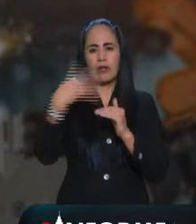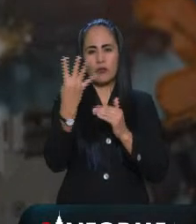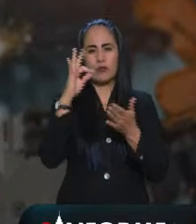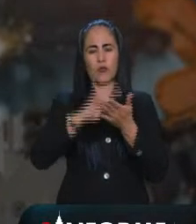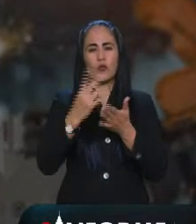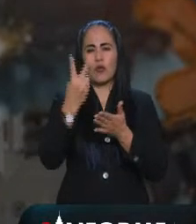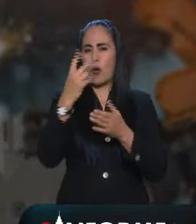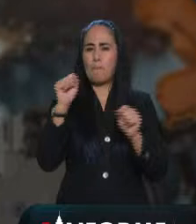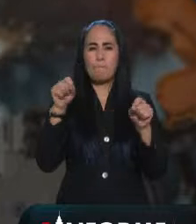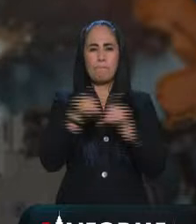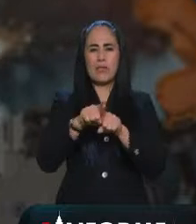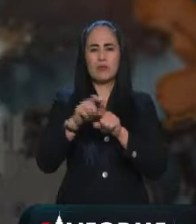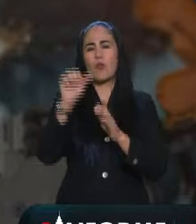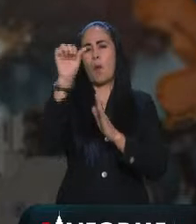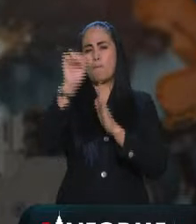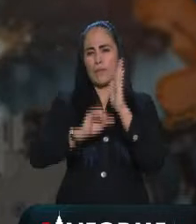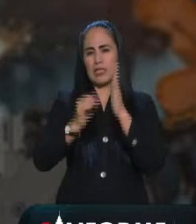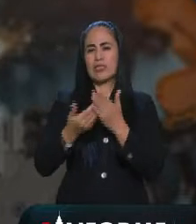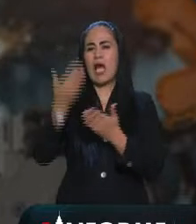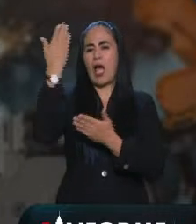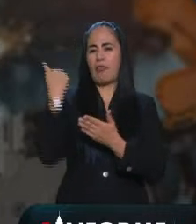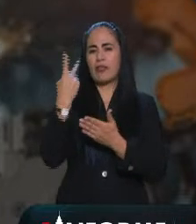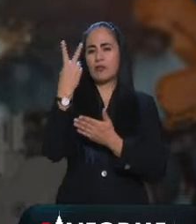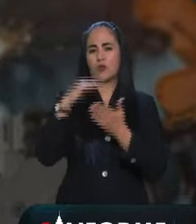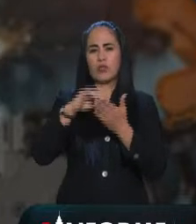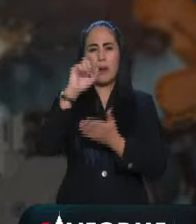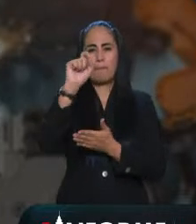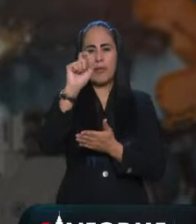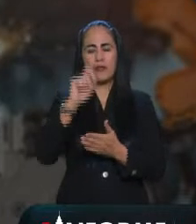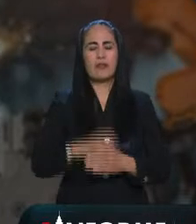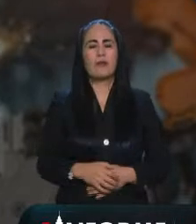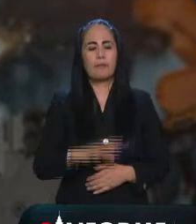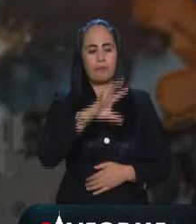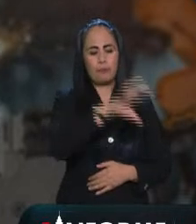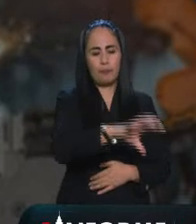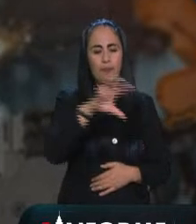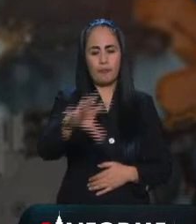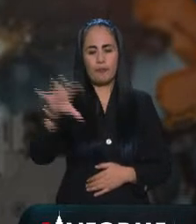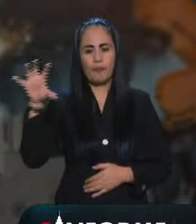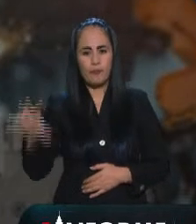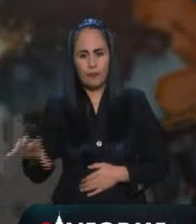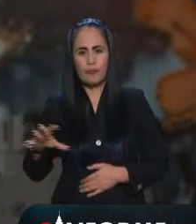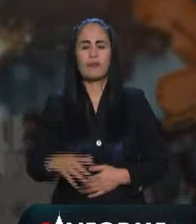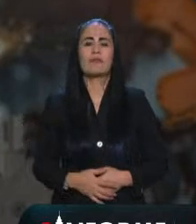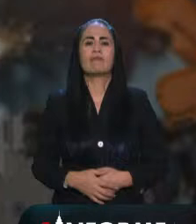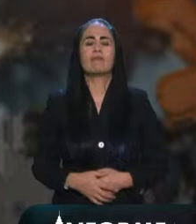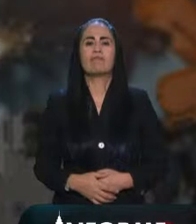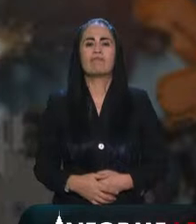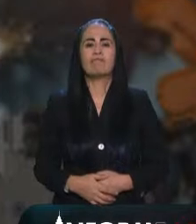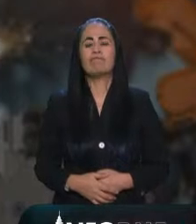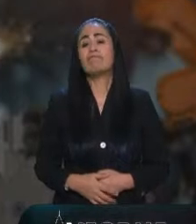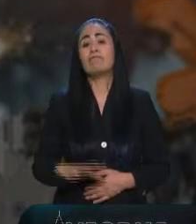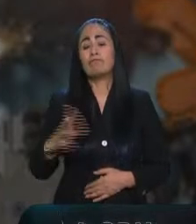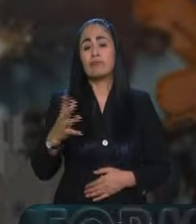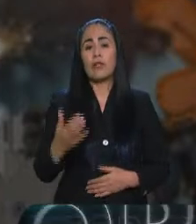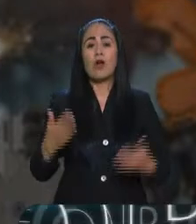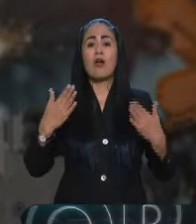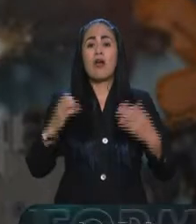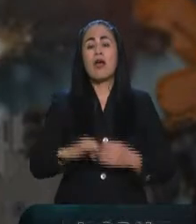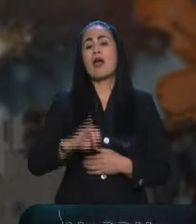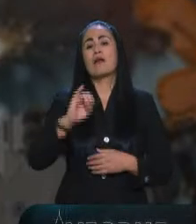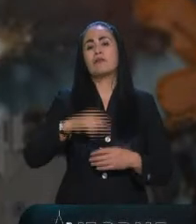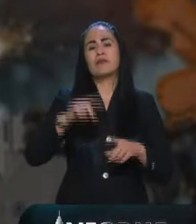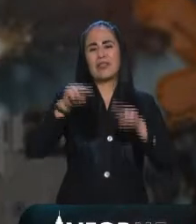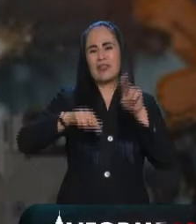al mismo mes pero del año 2020 por sector y con cifras desestacionalizadas el índice de confianza de las